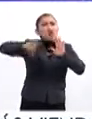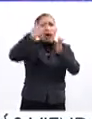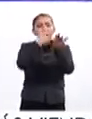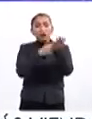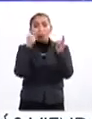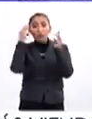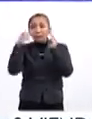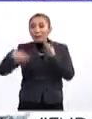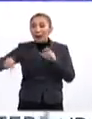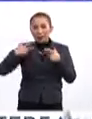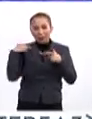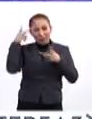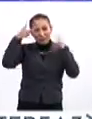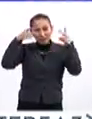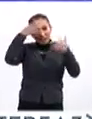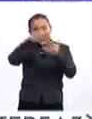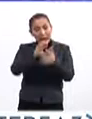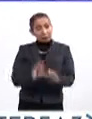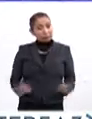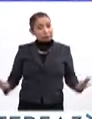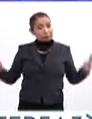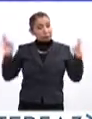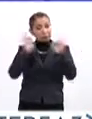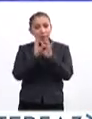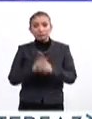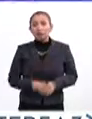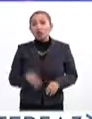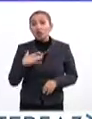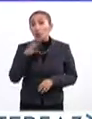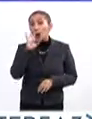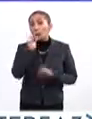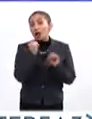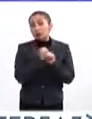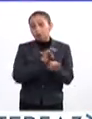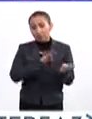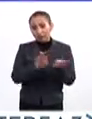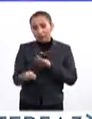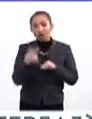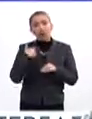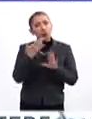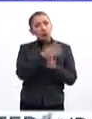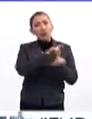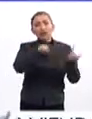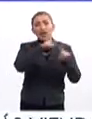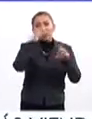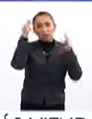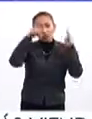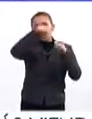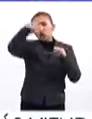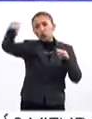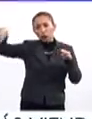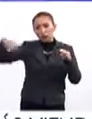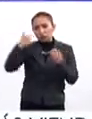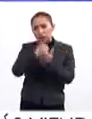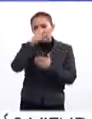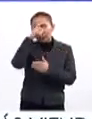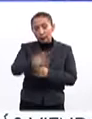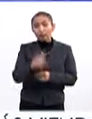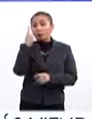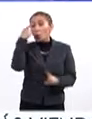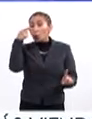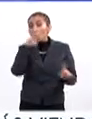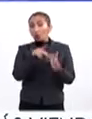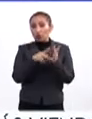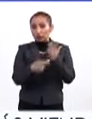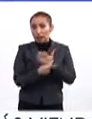museo hacia los asistentes es imperativa. Tengo más de 40 años trabajando, he trabajado en diferentes museos de la Ciudad de México. Uno